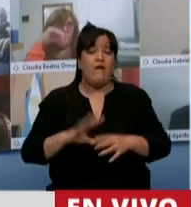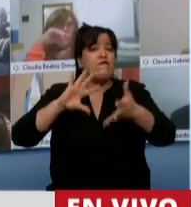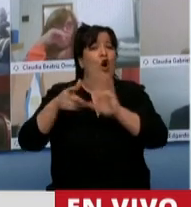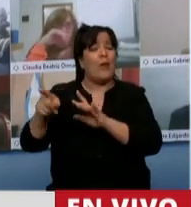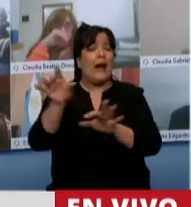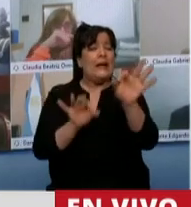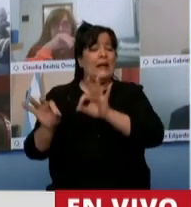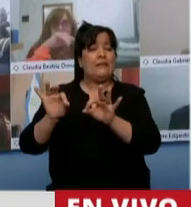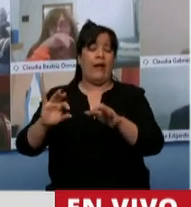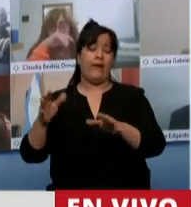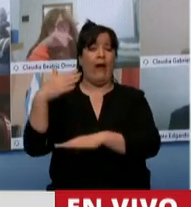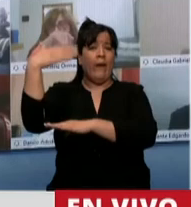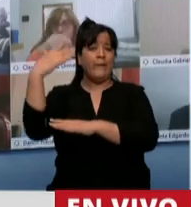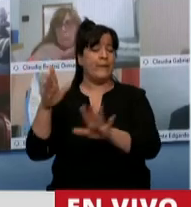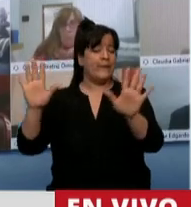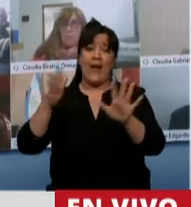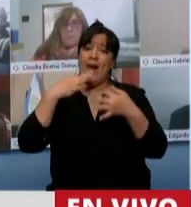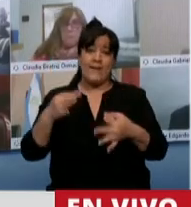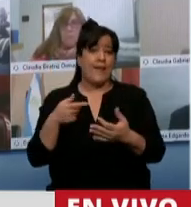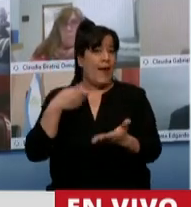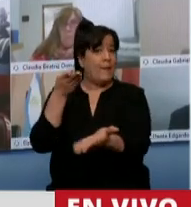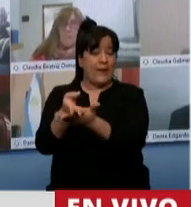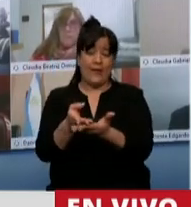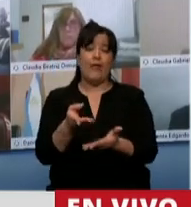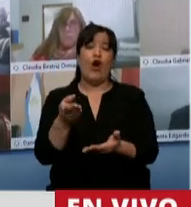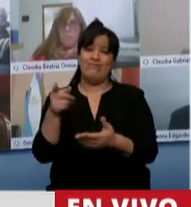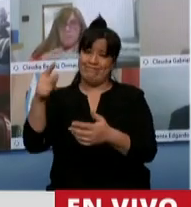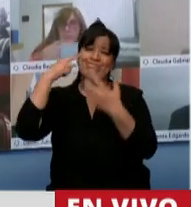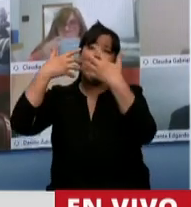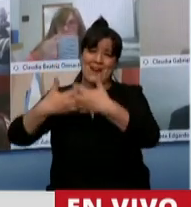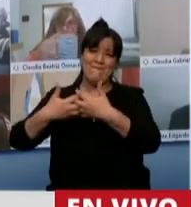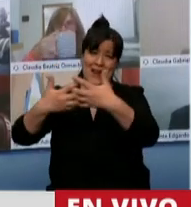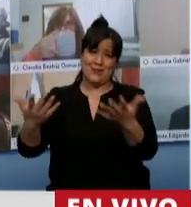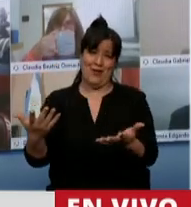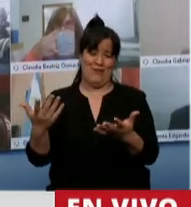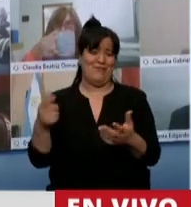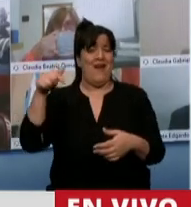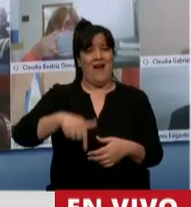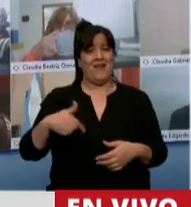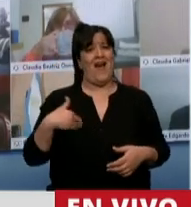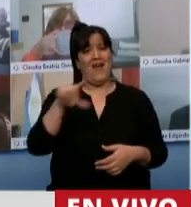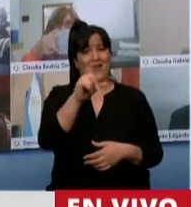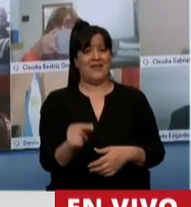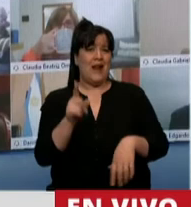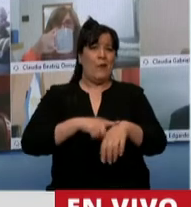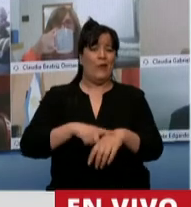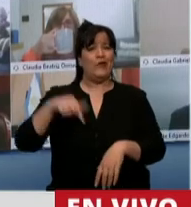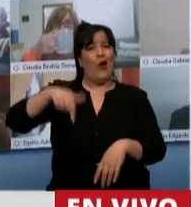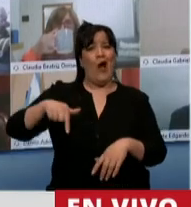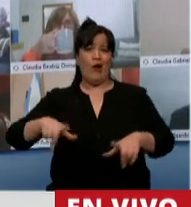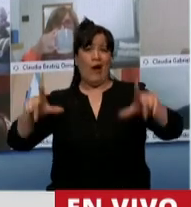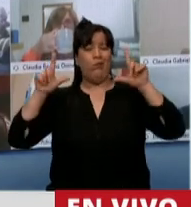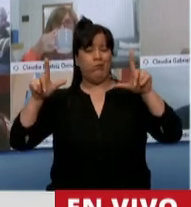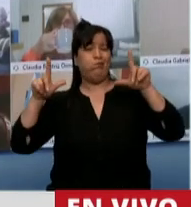estrategia demagógica, la verdad que le pido, como le han pedido muchos colegas, reflexión. No estamos en Argentina en el momento de hacer política de